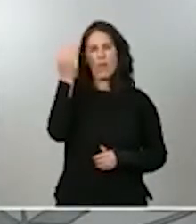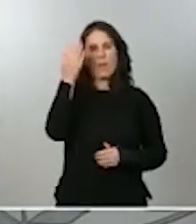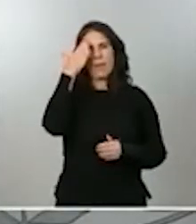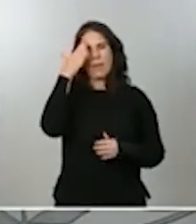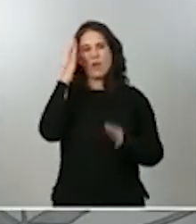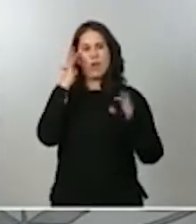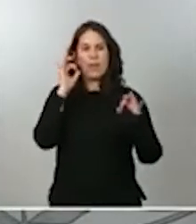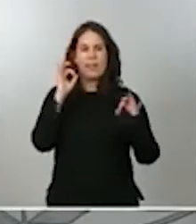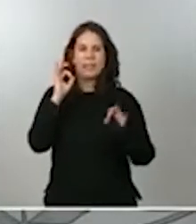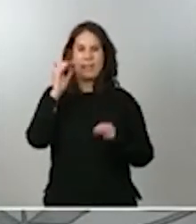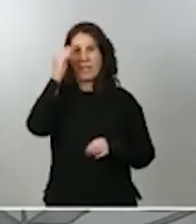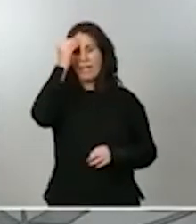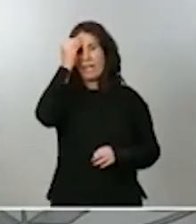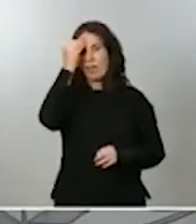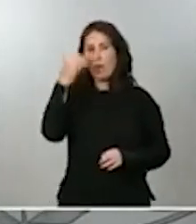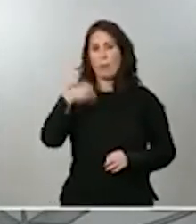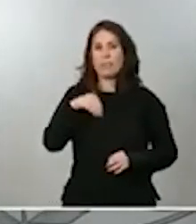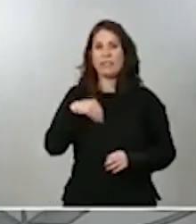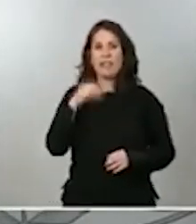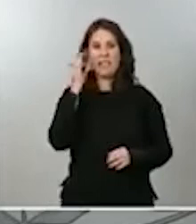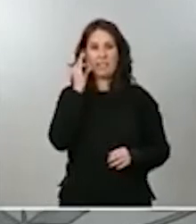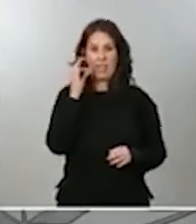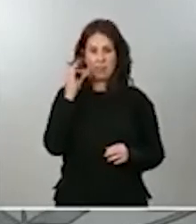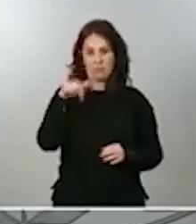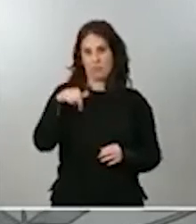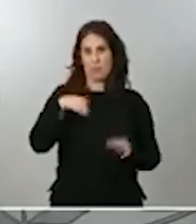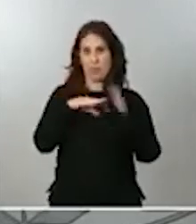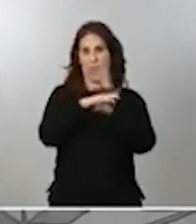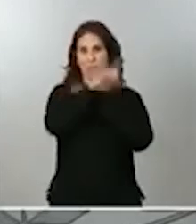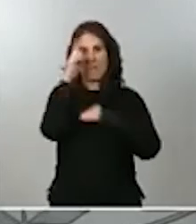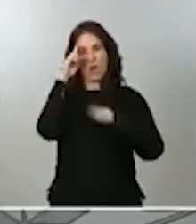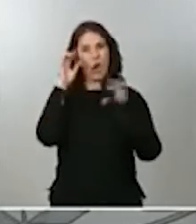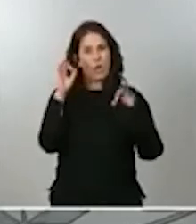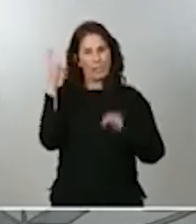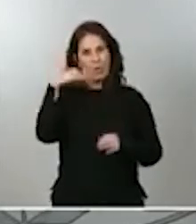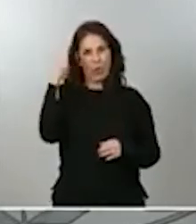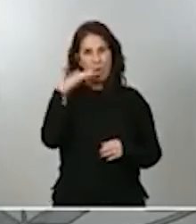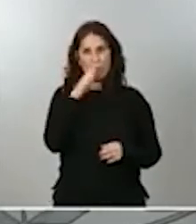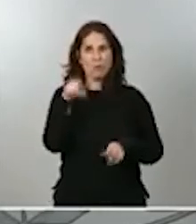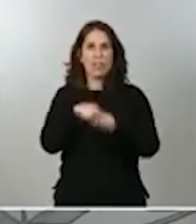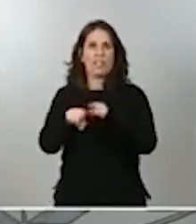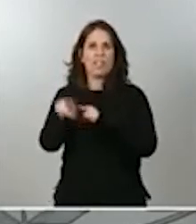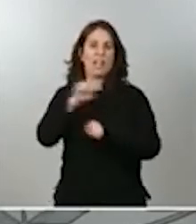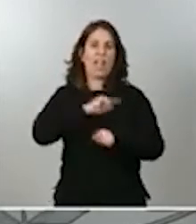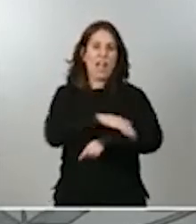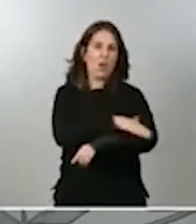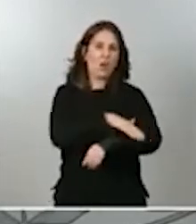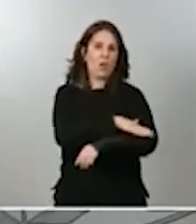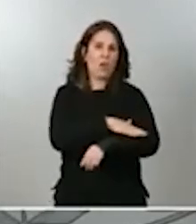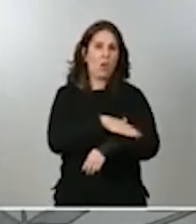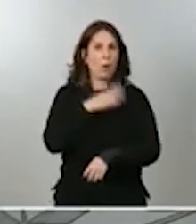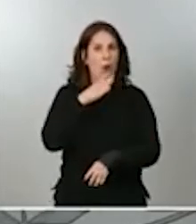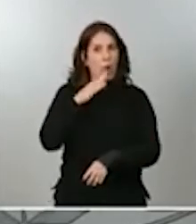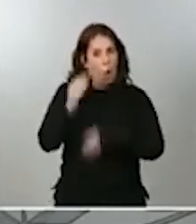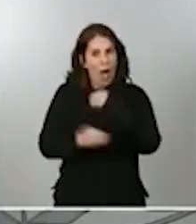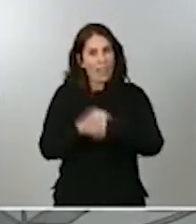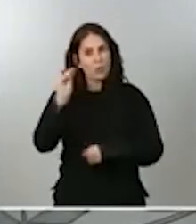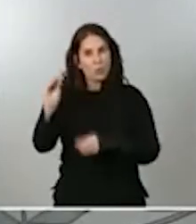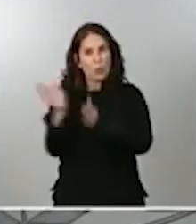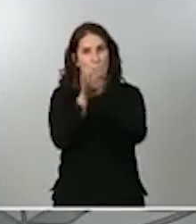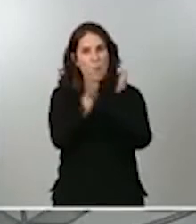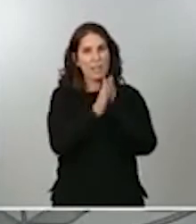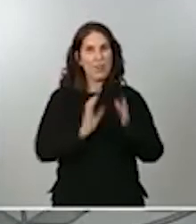presidenta de la Comunidad de Madrid no está siendo muy coherente cuando critica al Gobierno lo que sí hacen sus compañeros en las comunidades donde